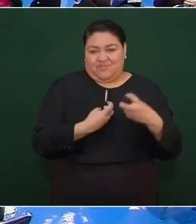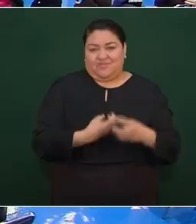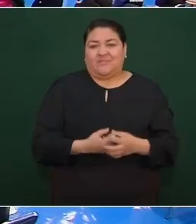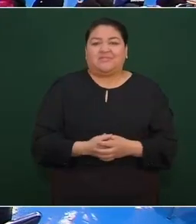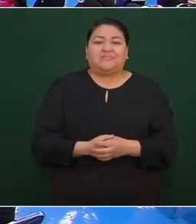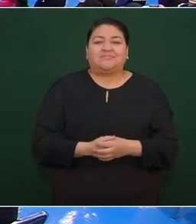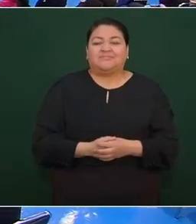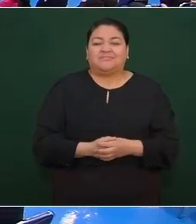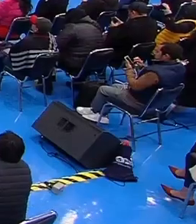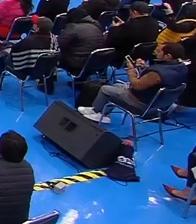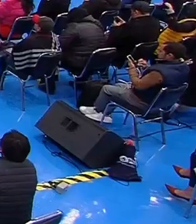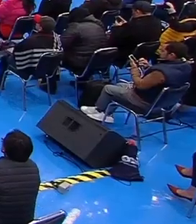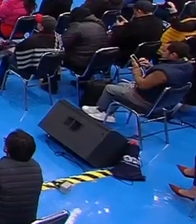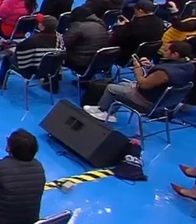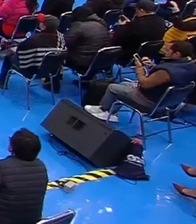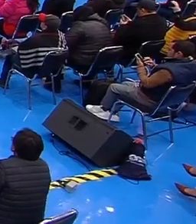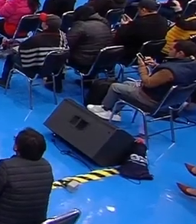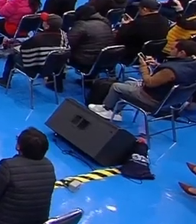narco